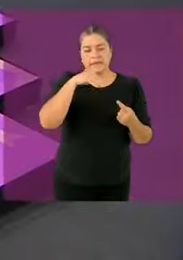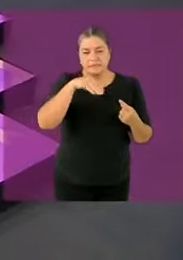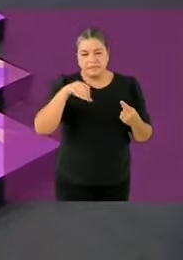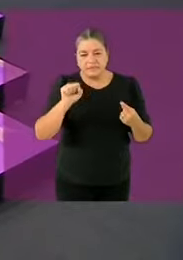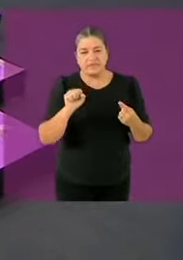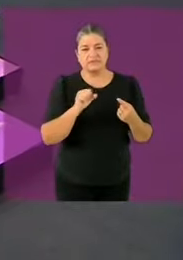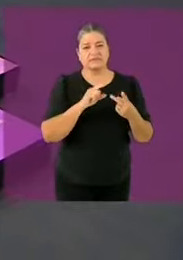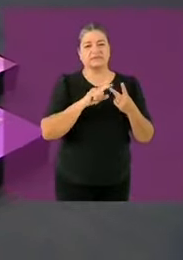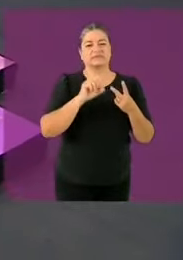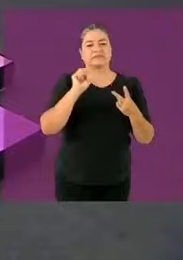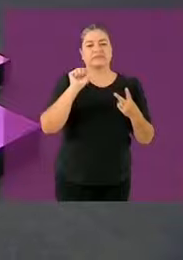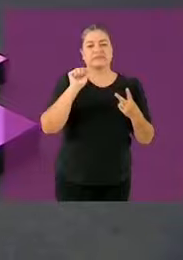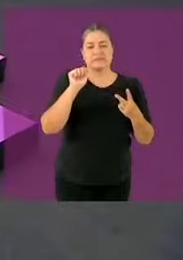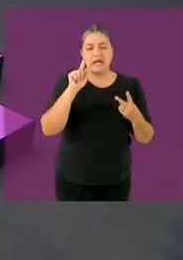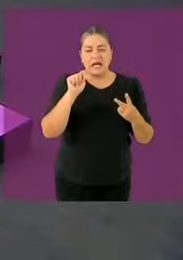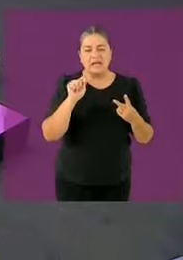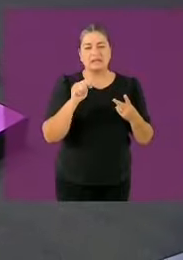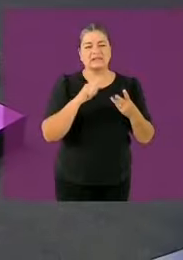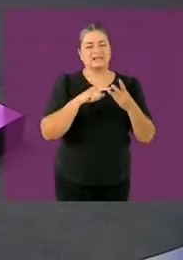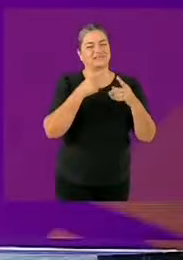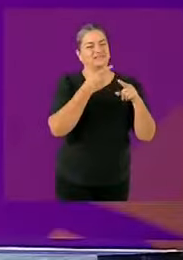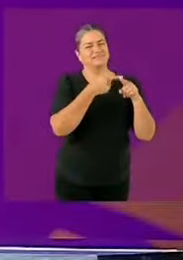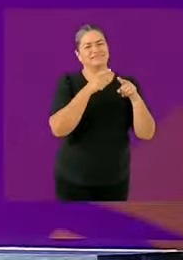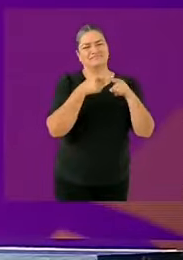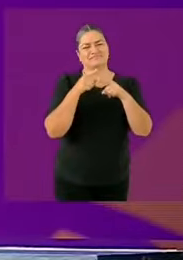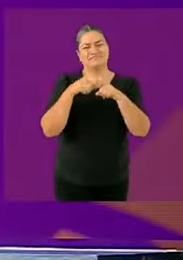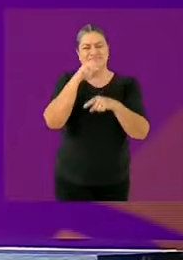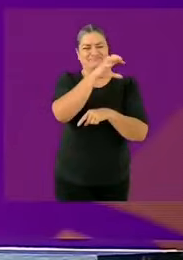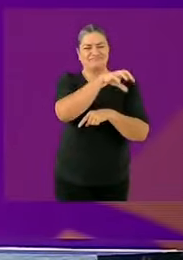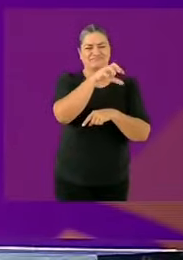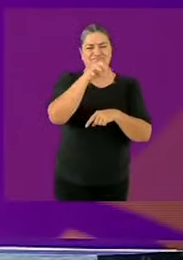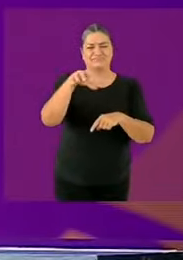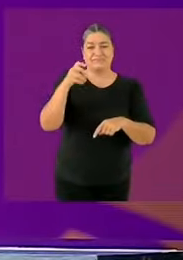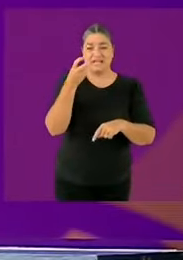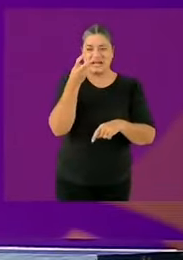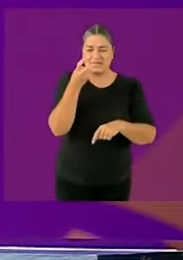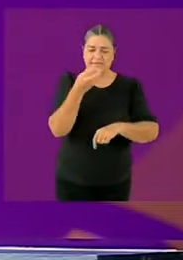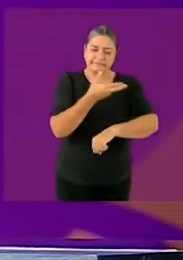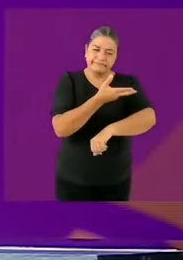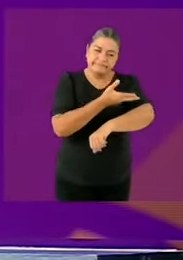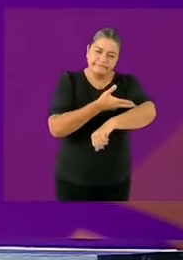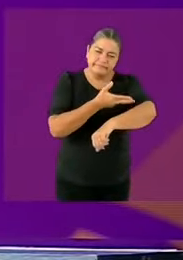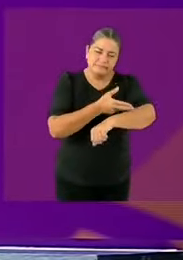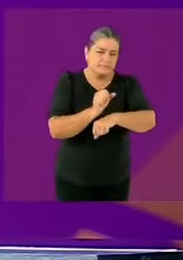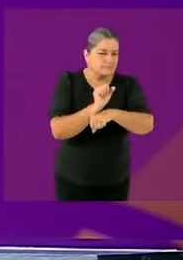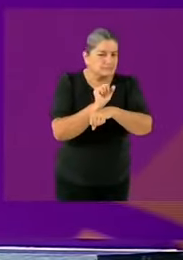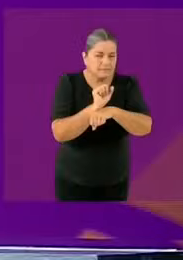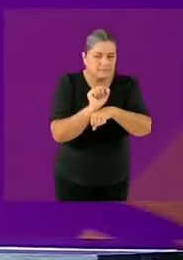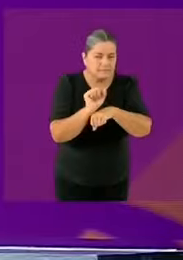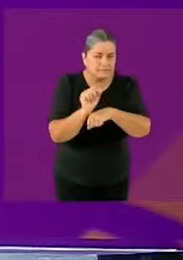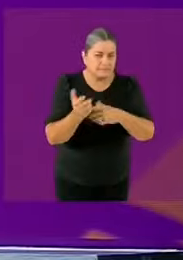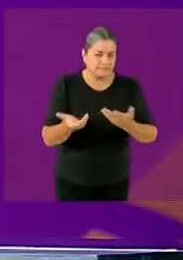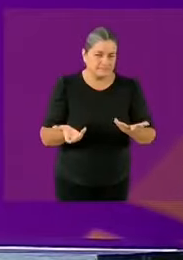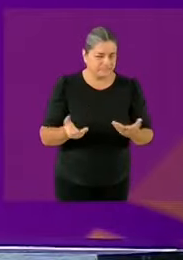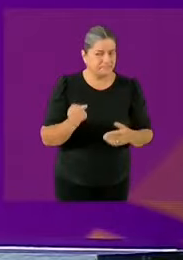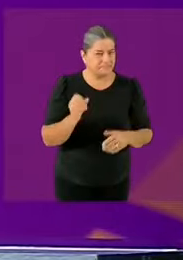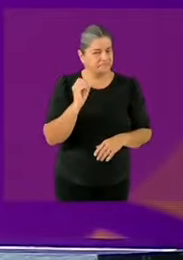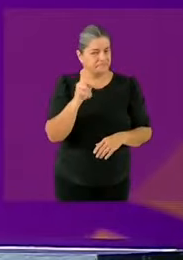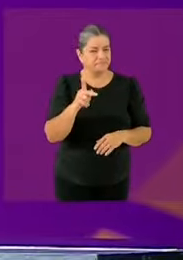Candidata Xochitl Galvez, las instituciones de combate a la corrupción y son varias, Fiscalía General de la República,